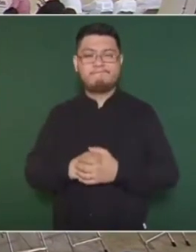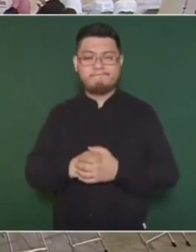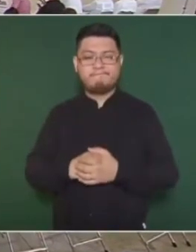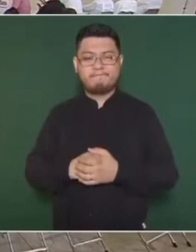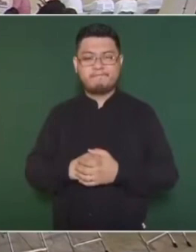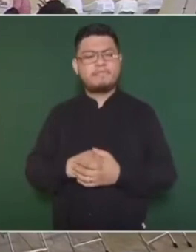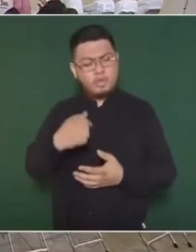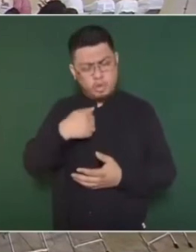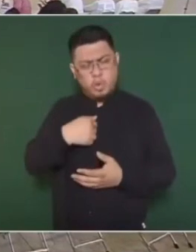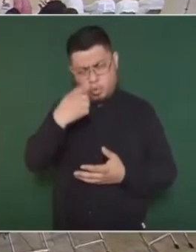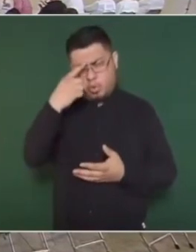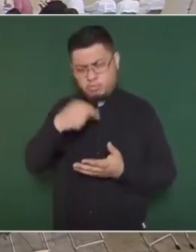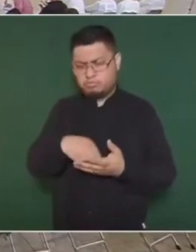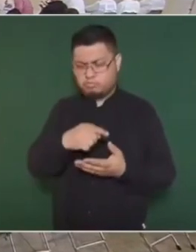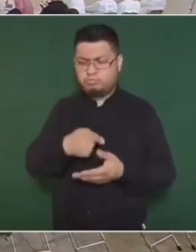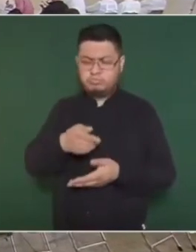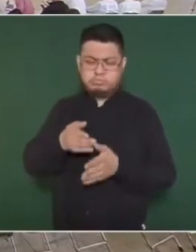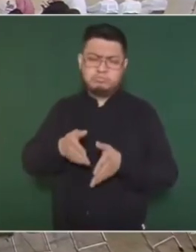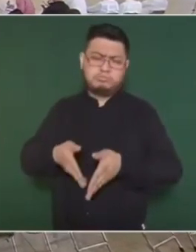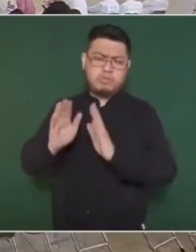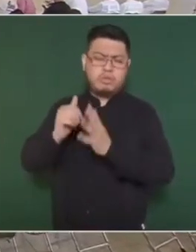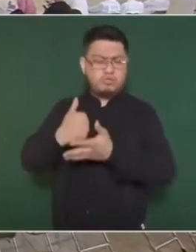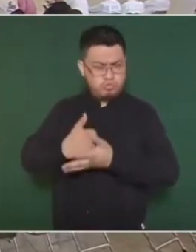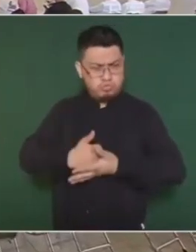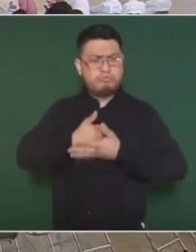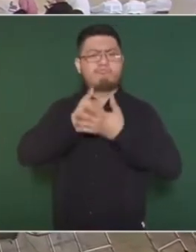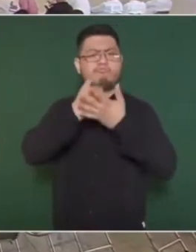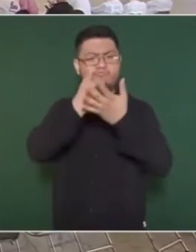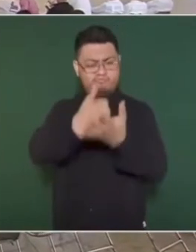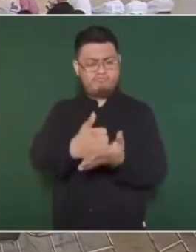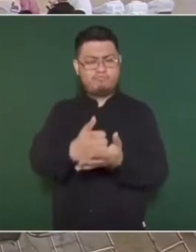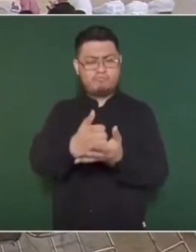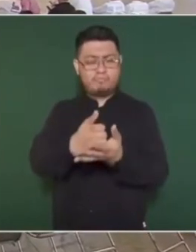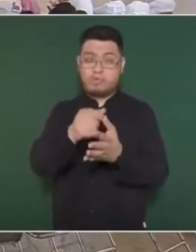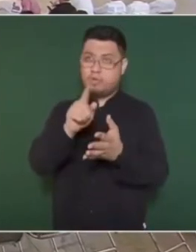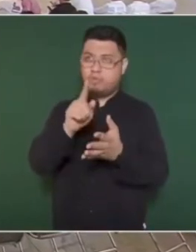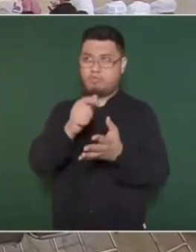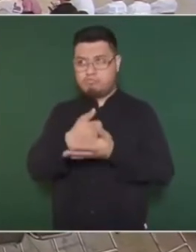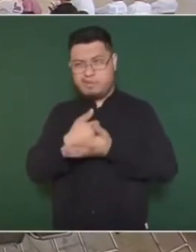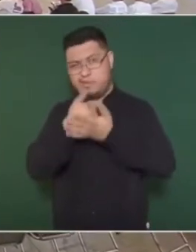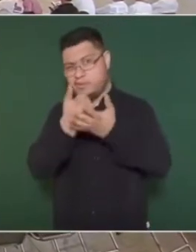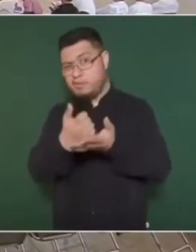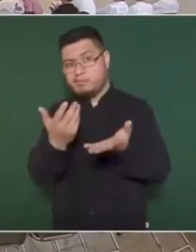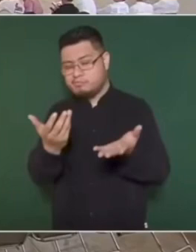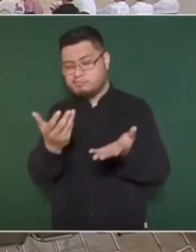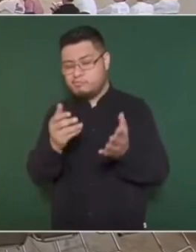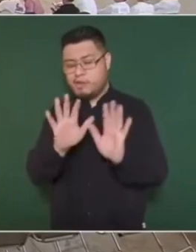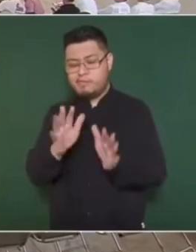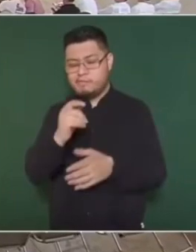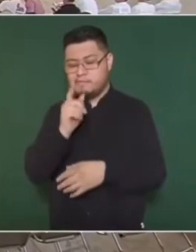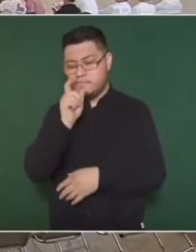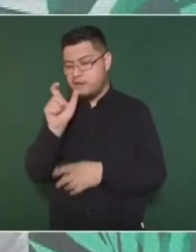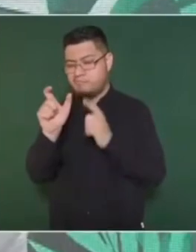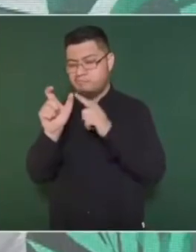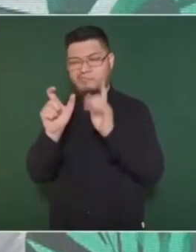que voy a ayudar, no ayudar, está mal la palabra.